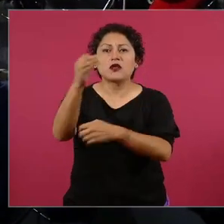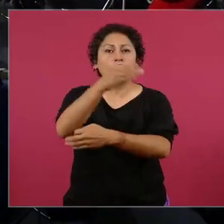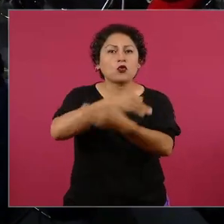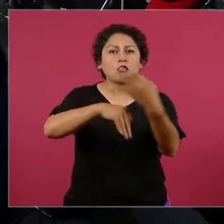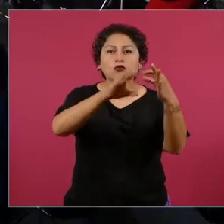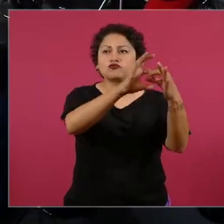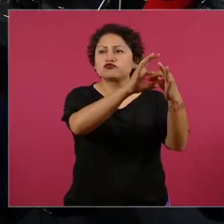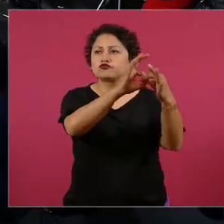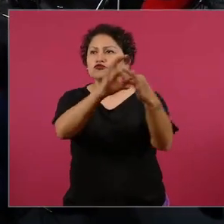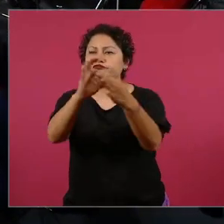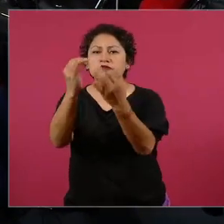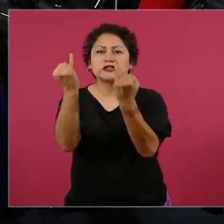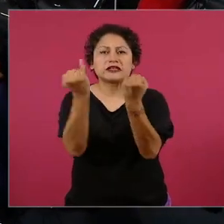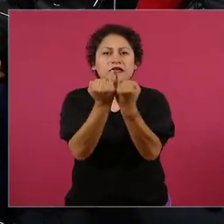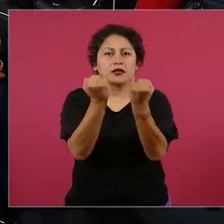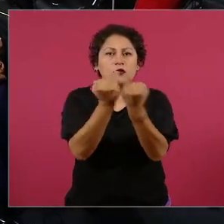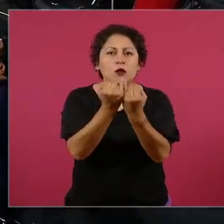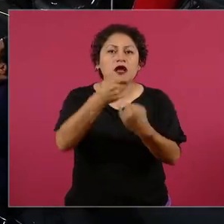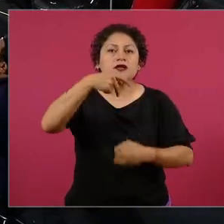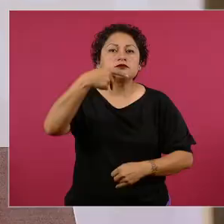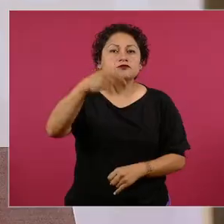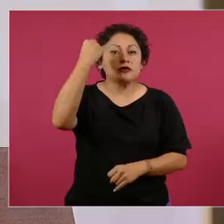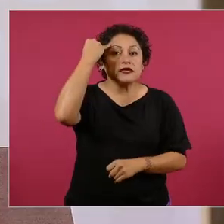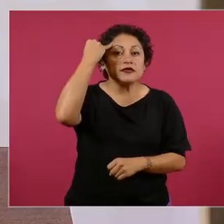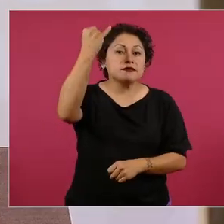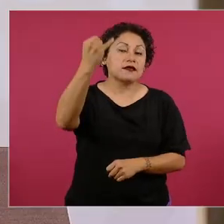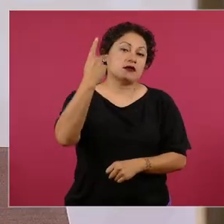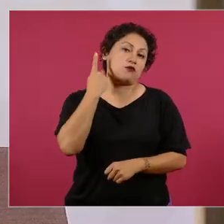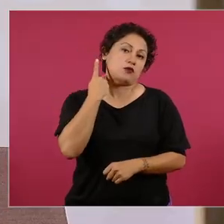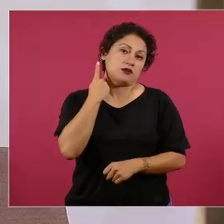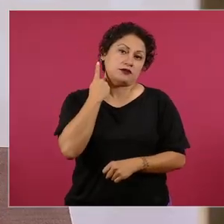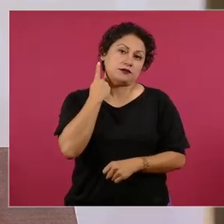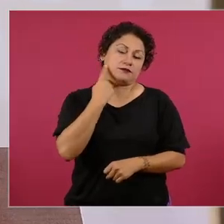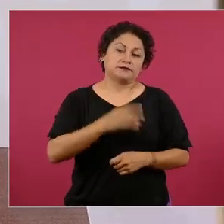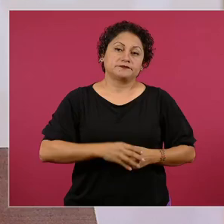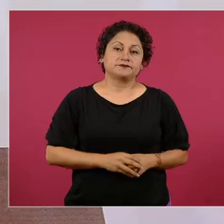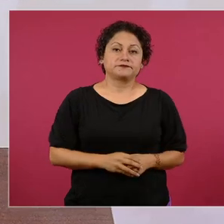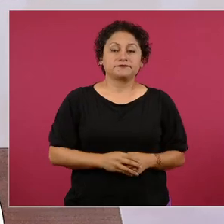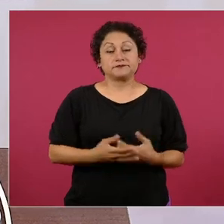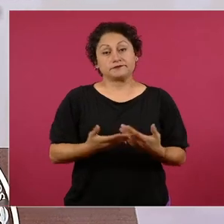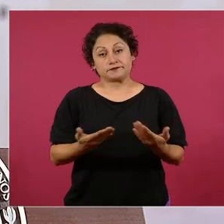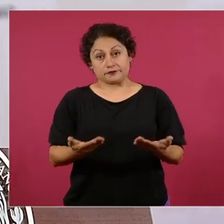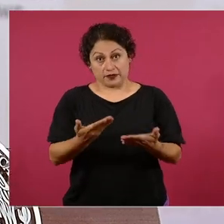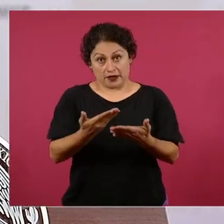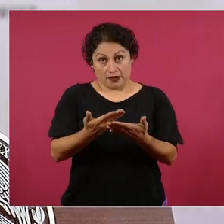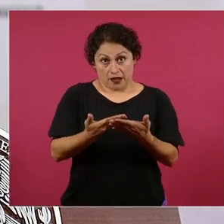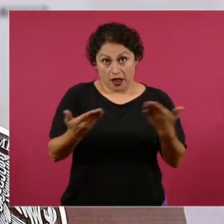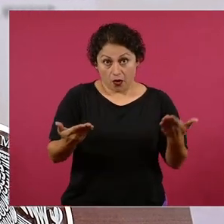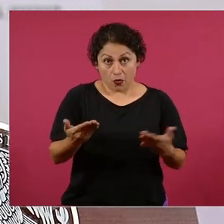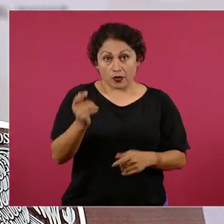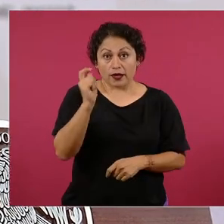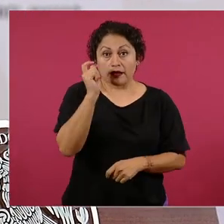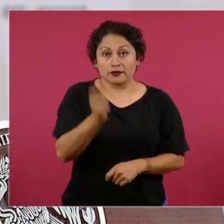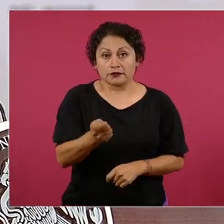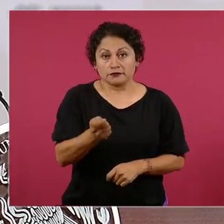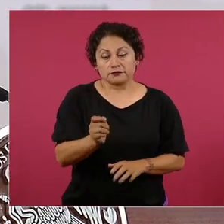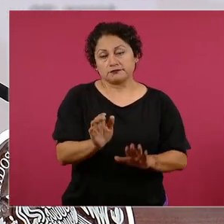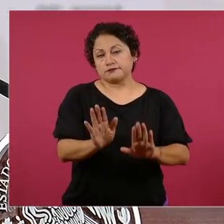Ahora, que es distinto, porque nosotros tenemos un